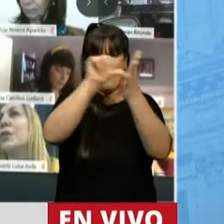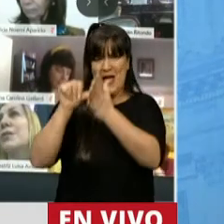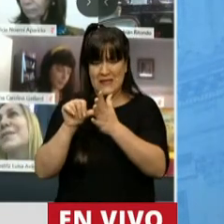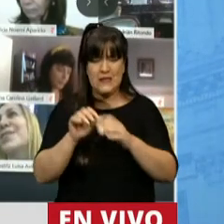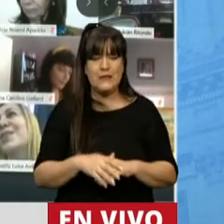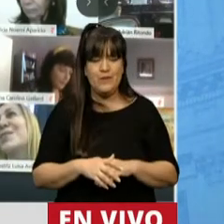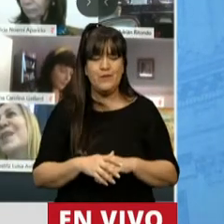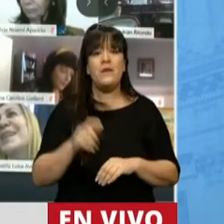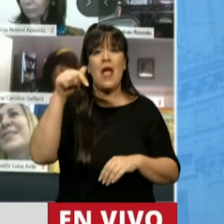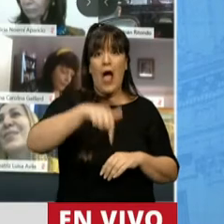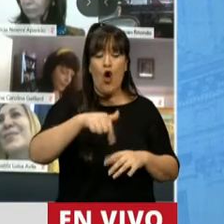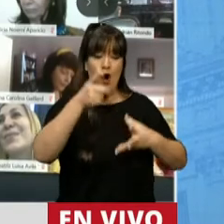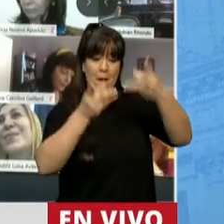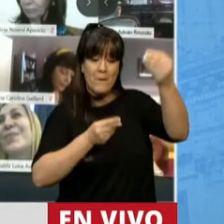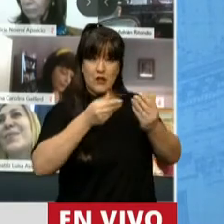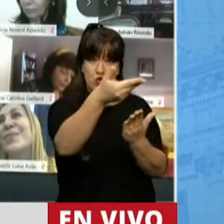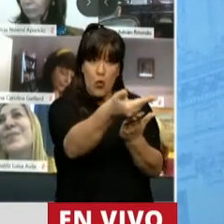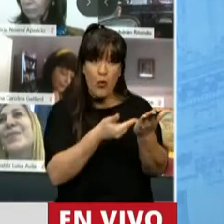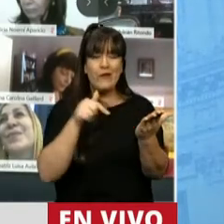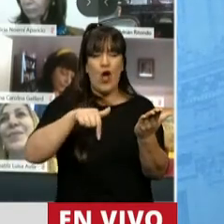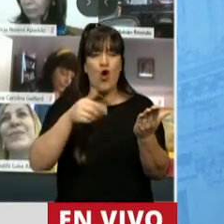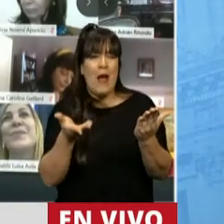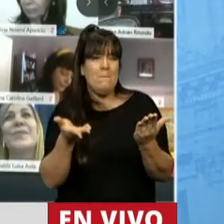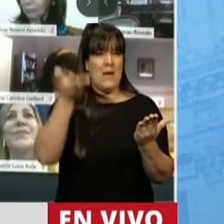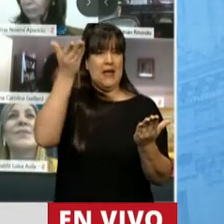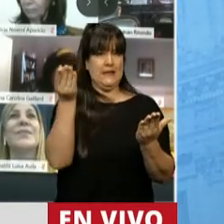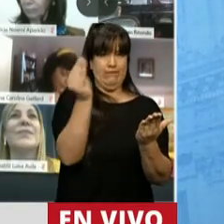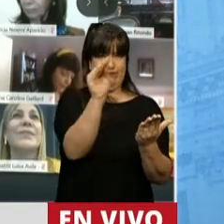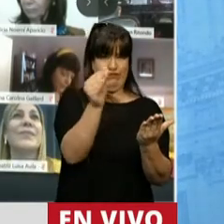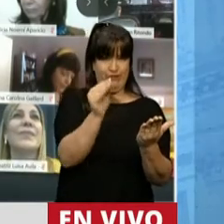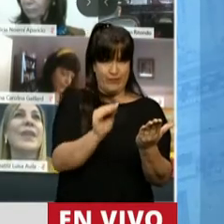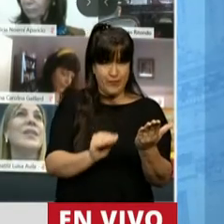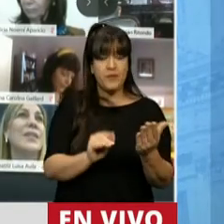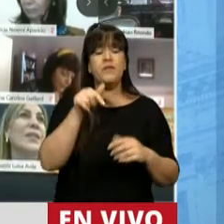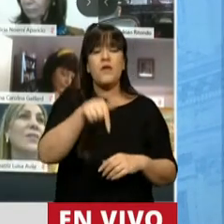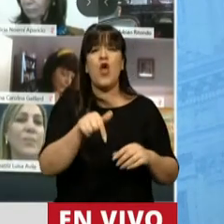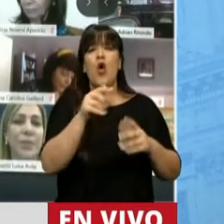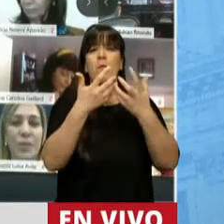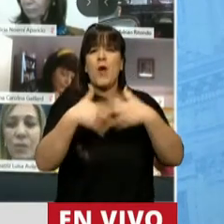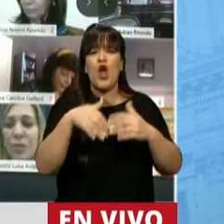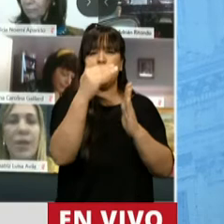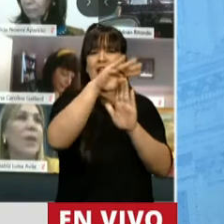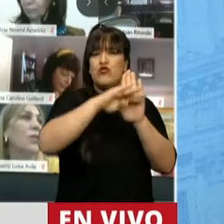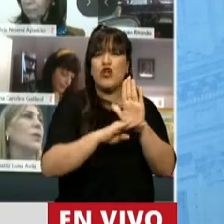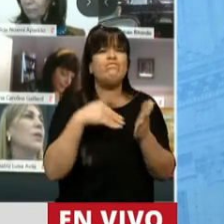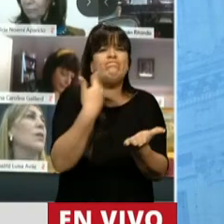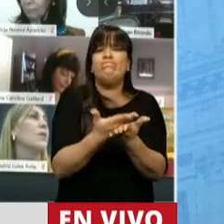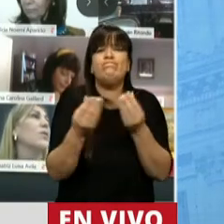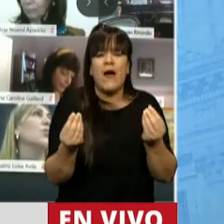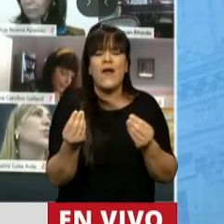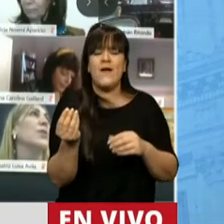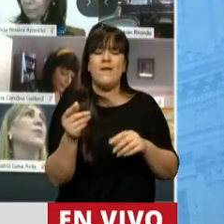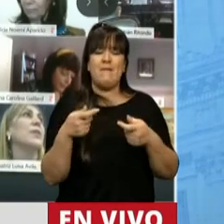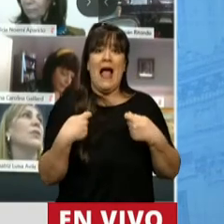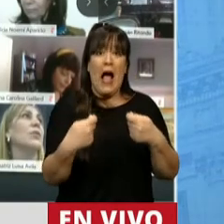presupuestaria que estamos considerando, el proyecto de ley propone un incremento